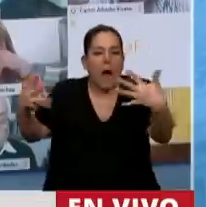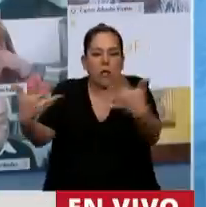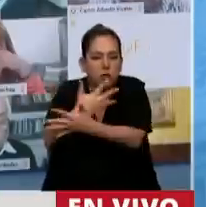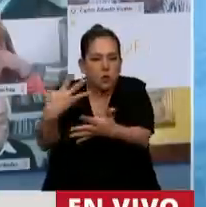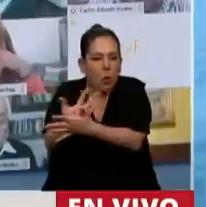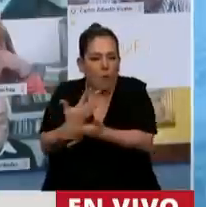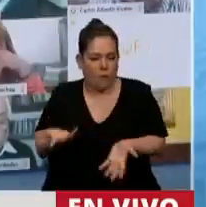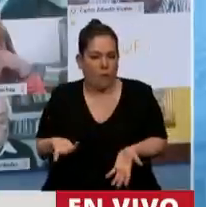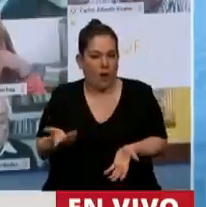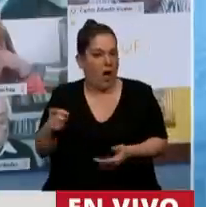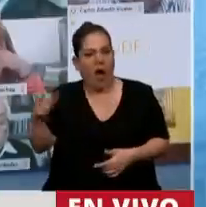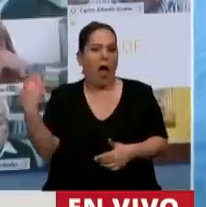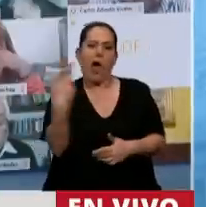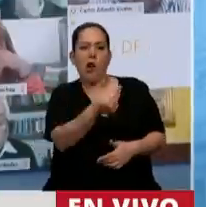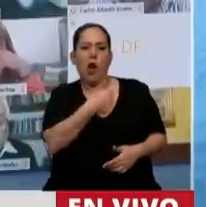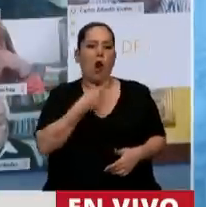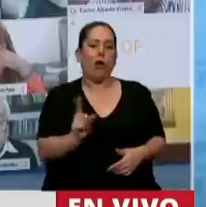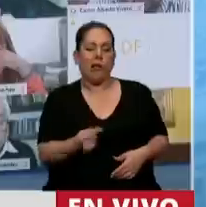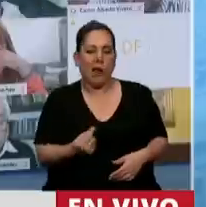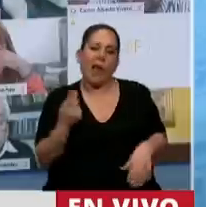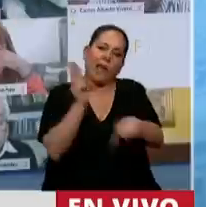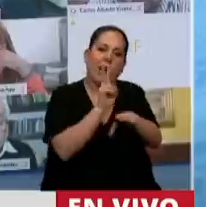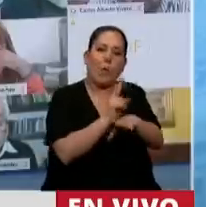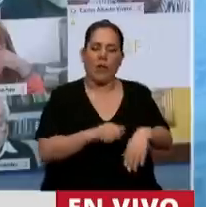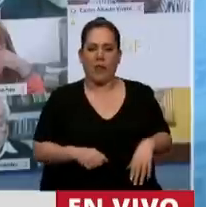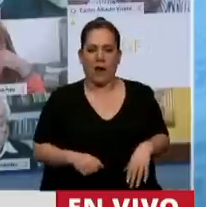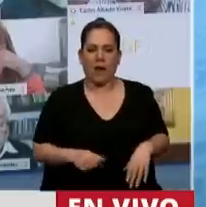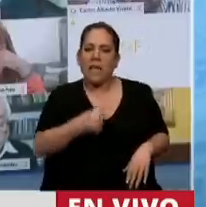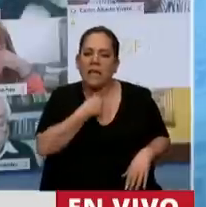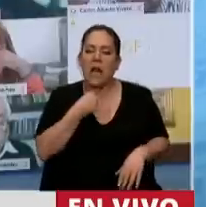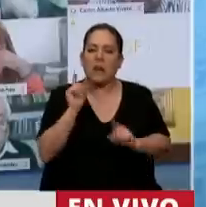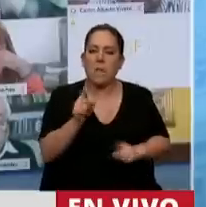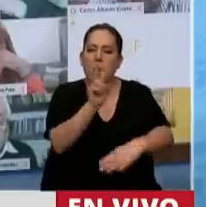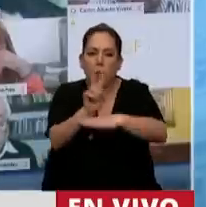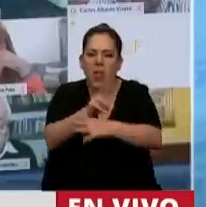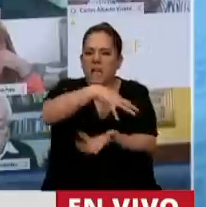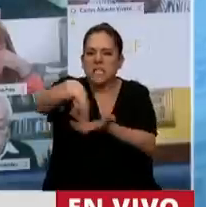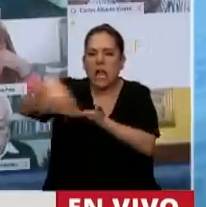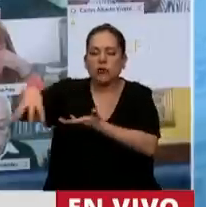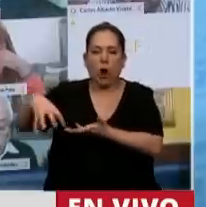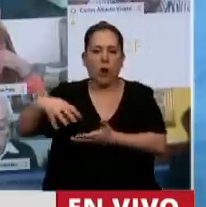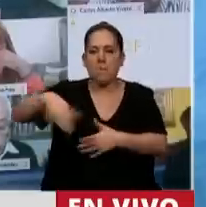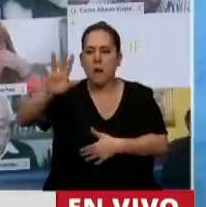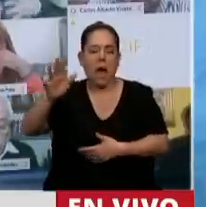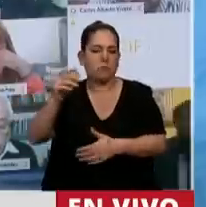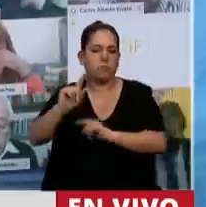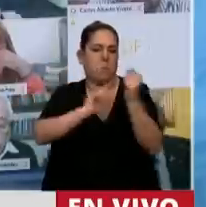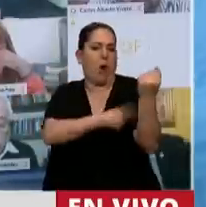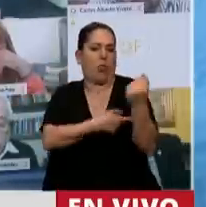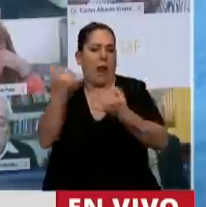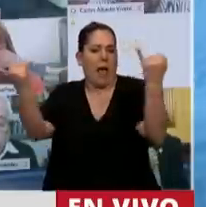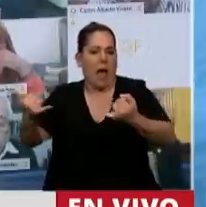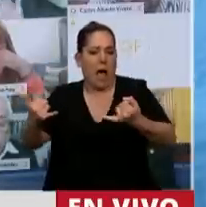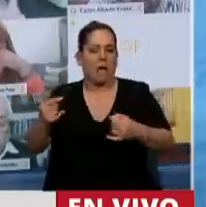Quieren cuidarle las espaldas a los sectores dominantes y se enervan porque se declaró la